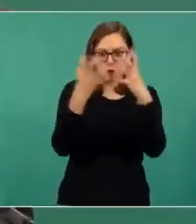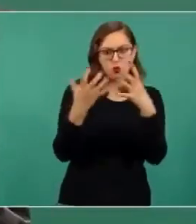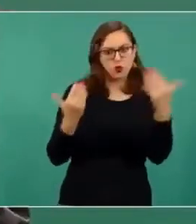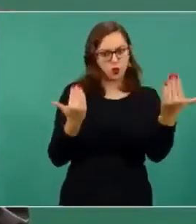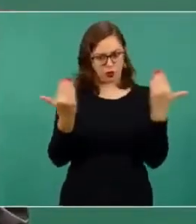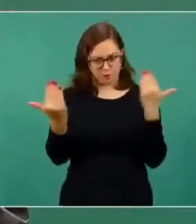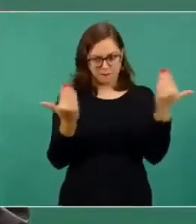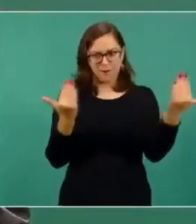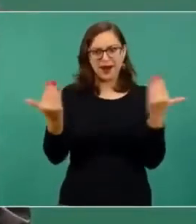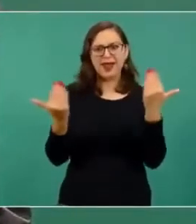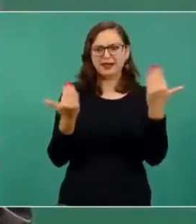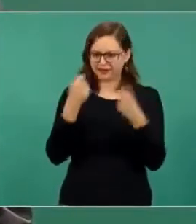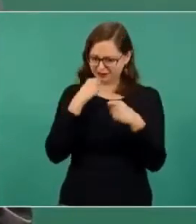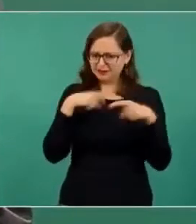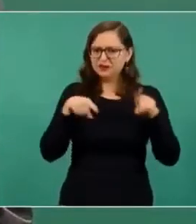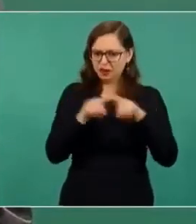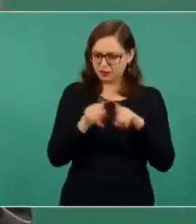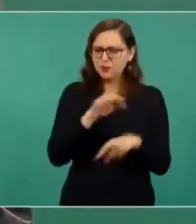México.